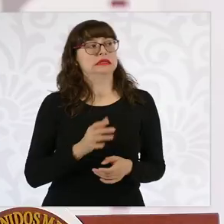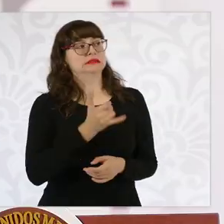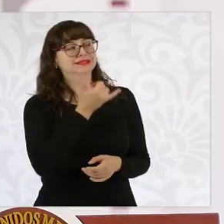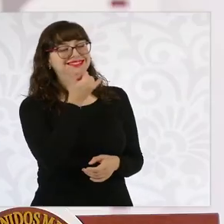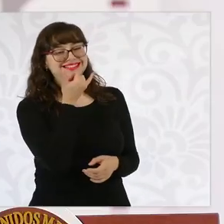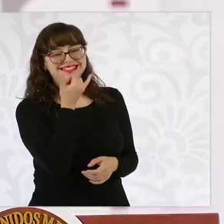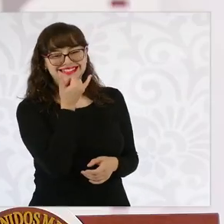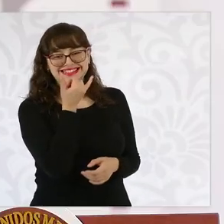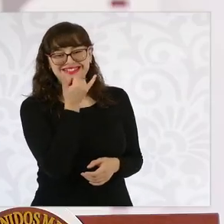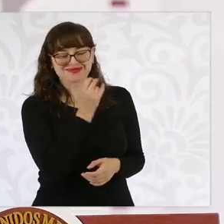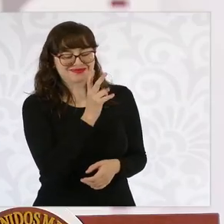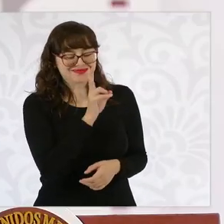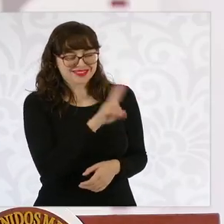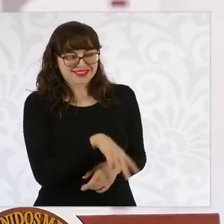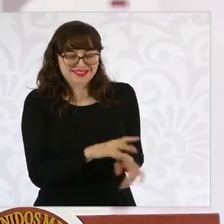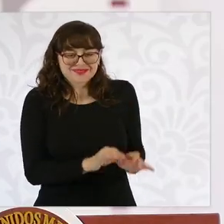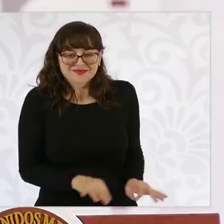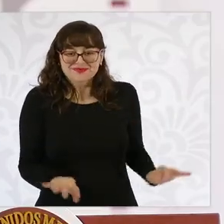Algo importante.